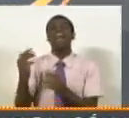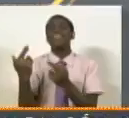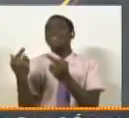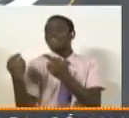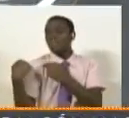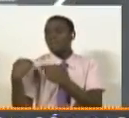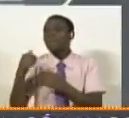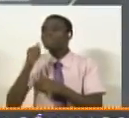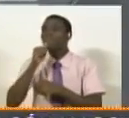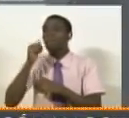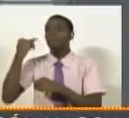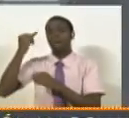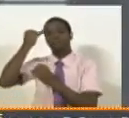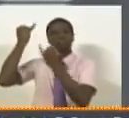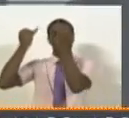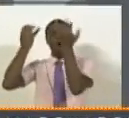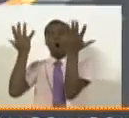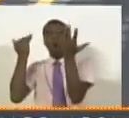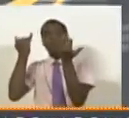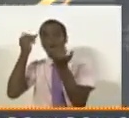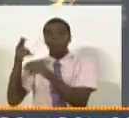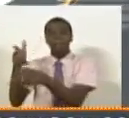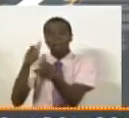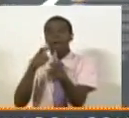e intelectuales de estos casos.